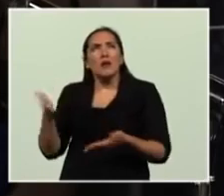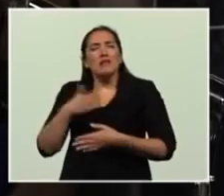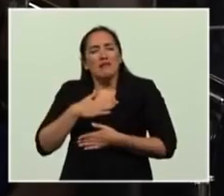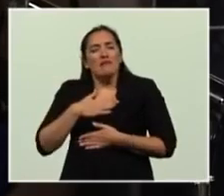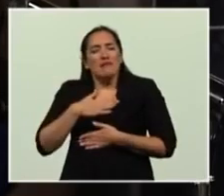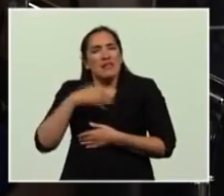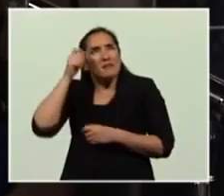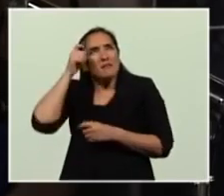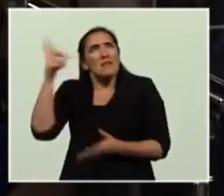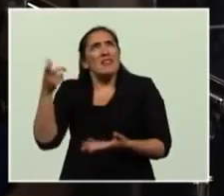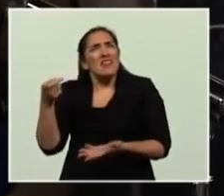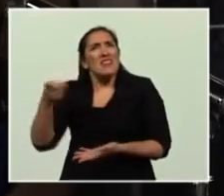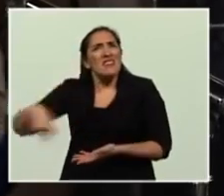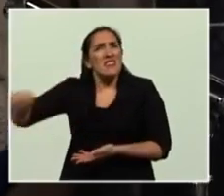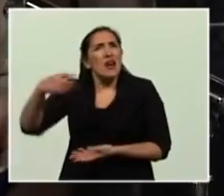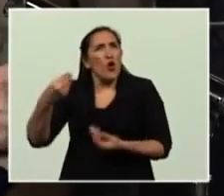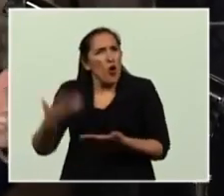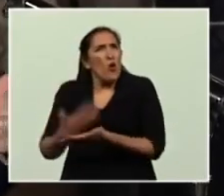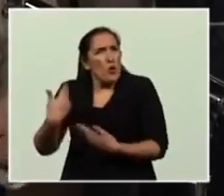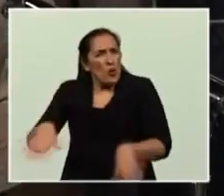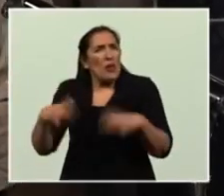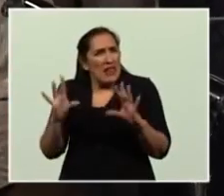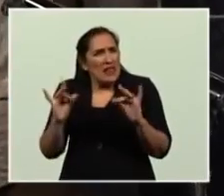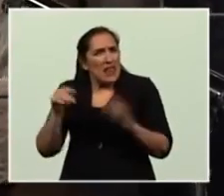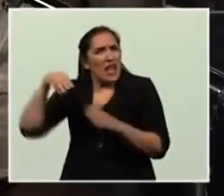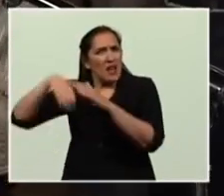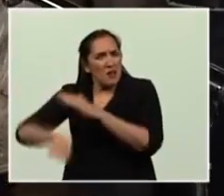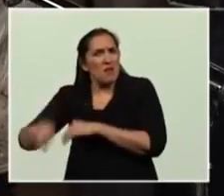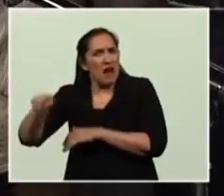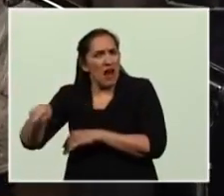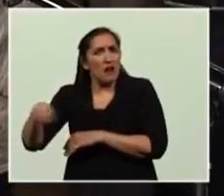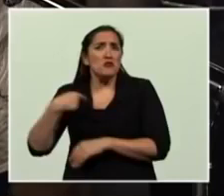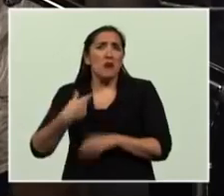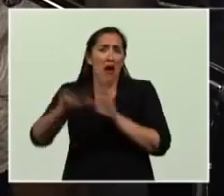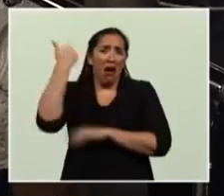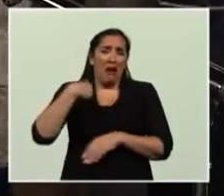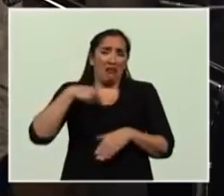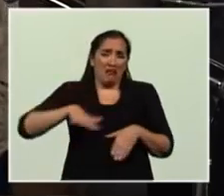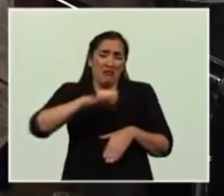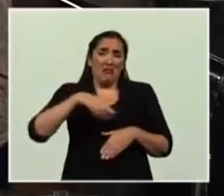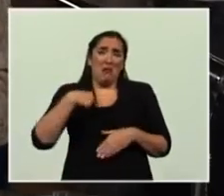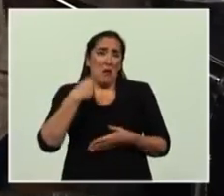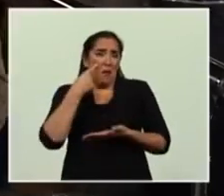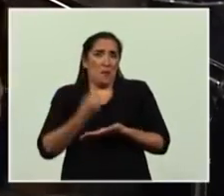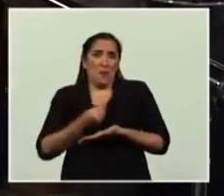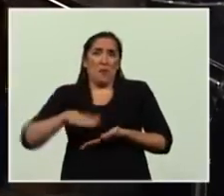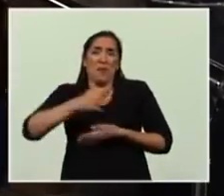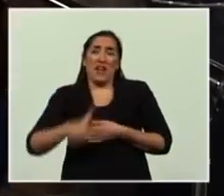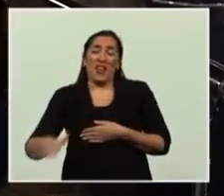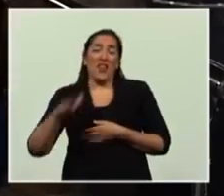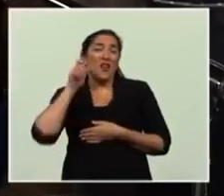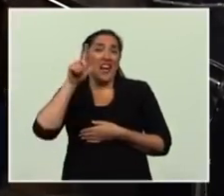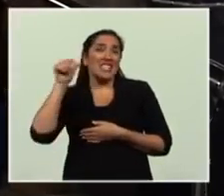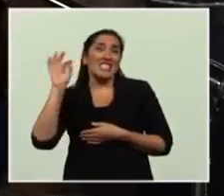estar ahí. Yo que apenas estaba junto a otros miles viviendo en Río Gallegos y todas las noches